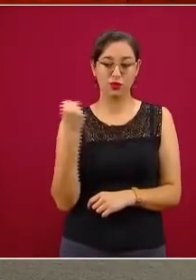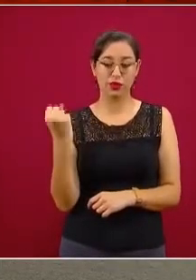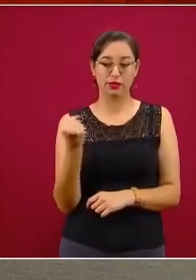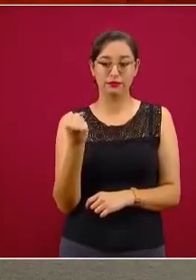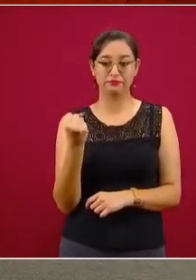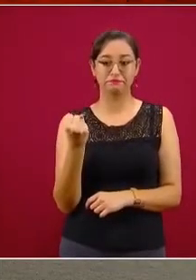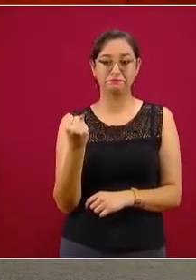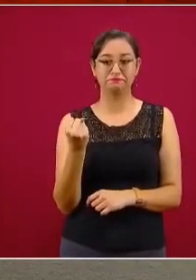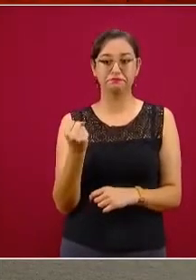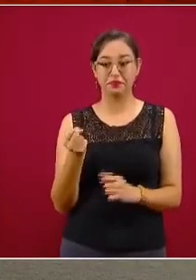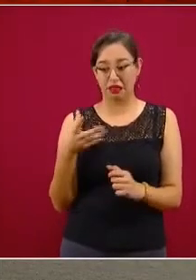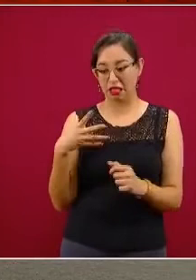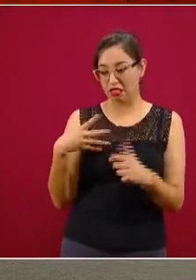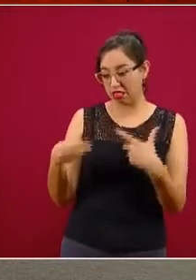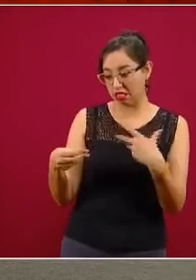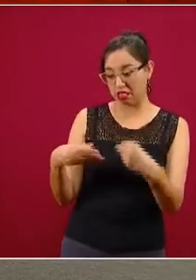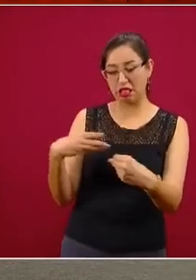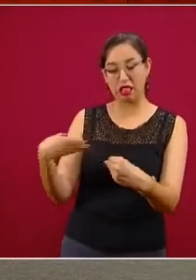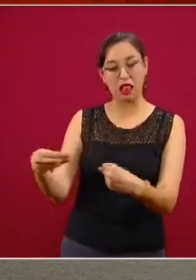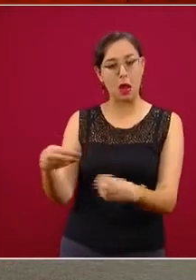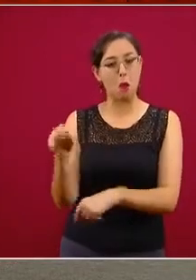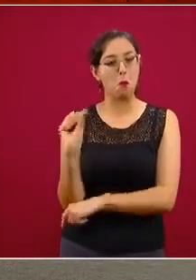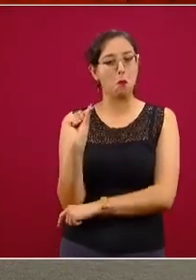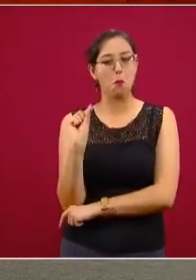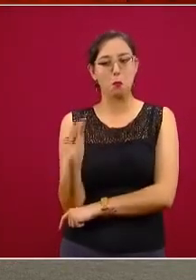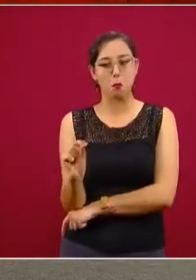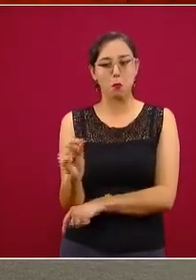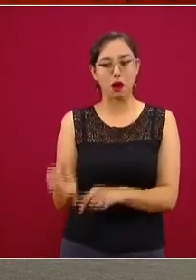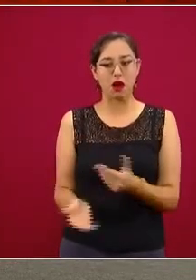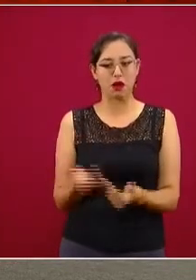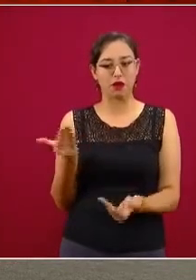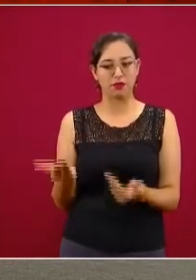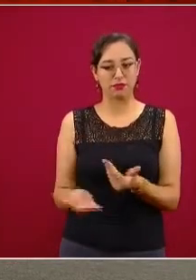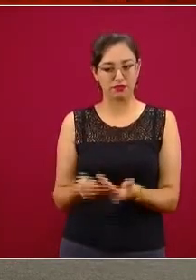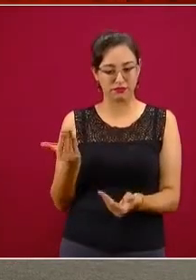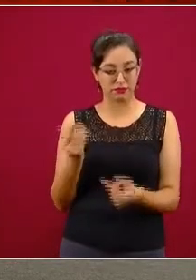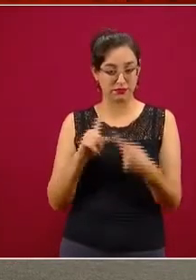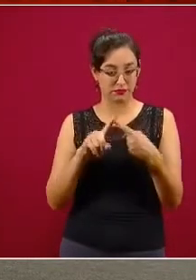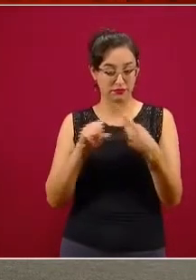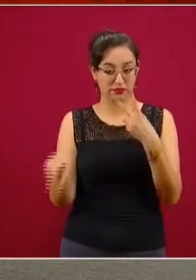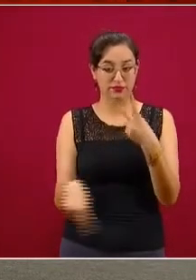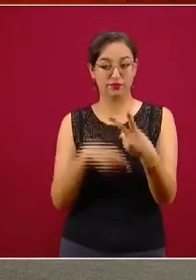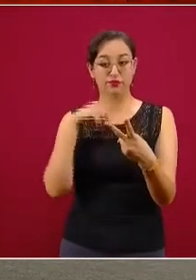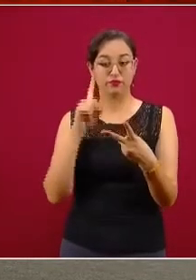es mucho menor el número de contagios, número uno y número dos.